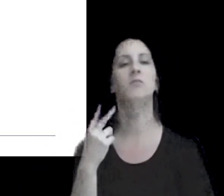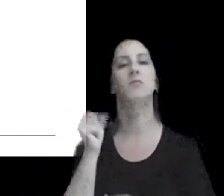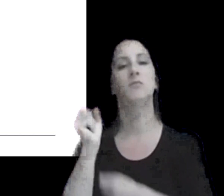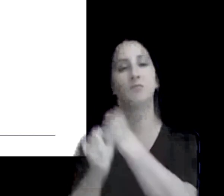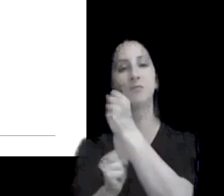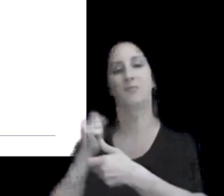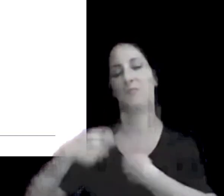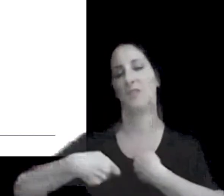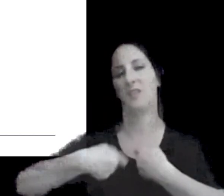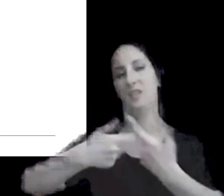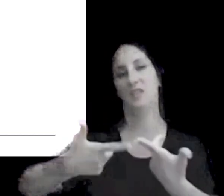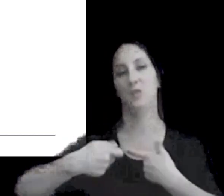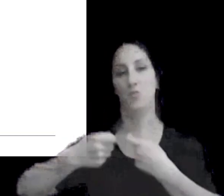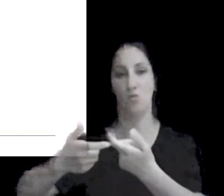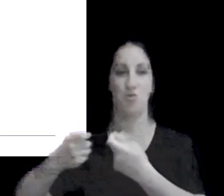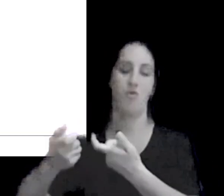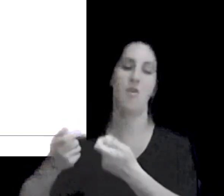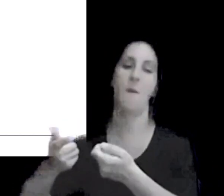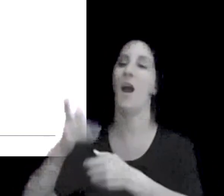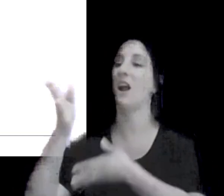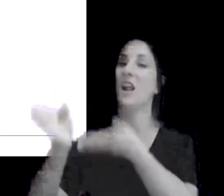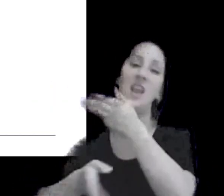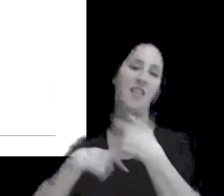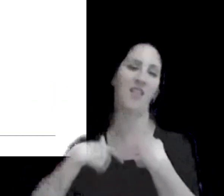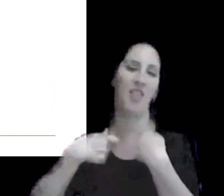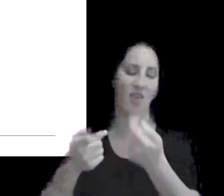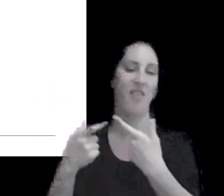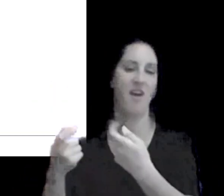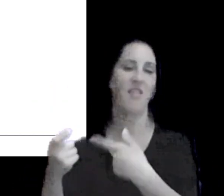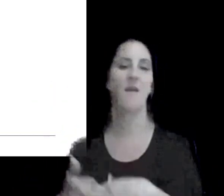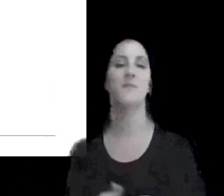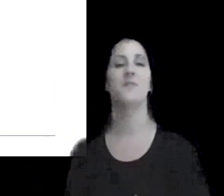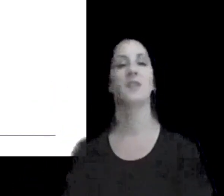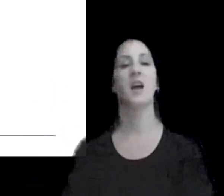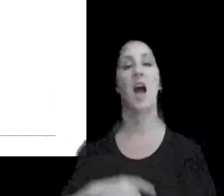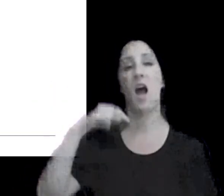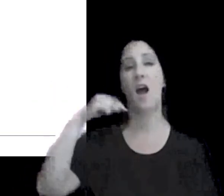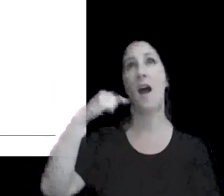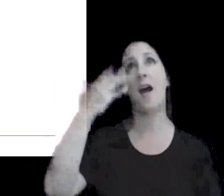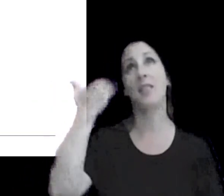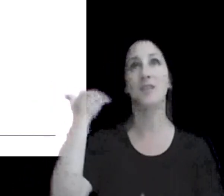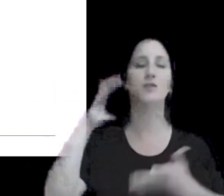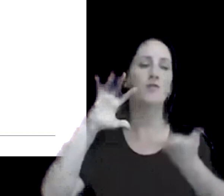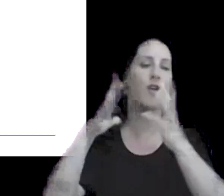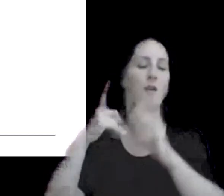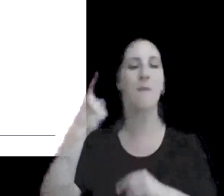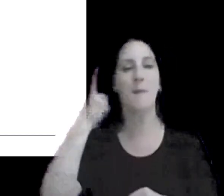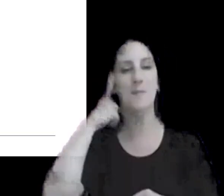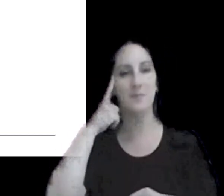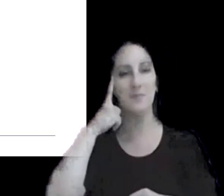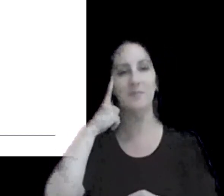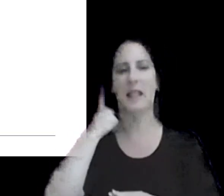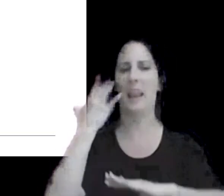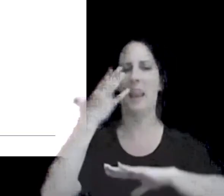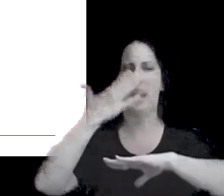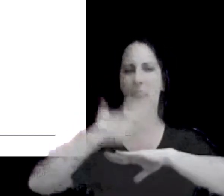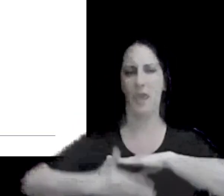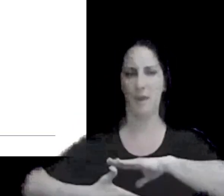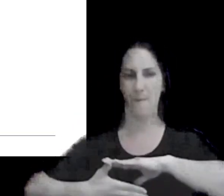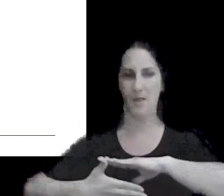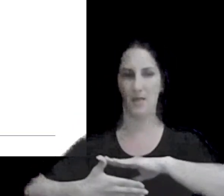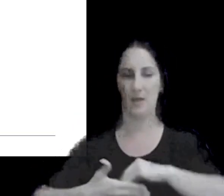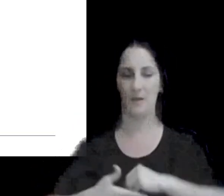distribución que abastecía a los clientes y la visión tal vez era en algún punto limitada a